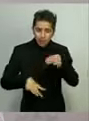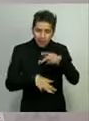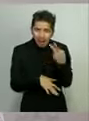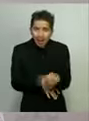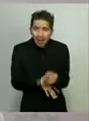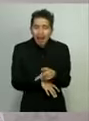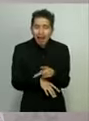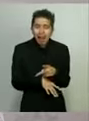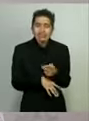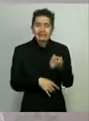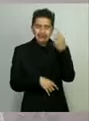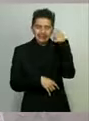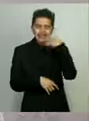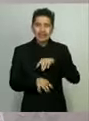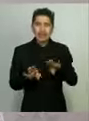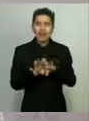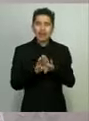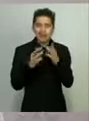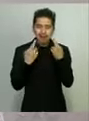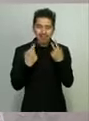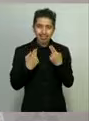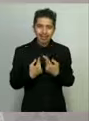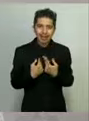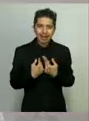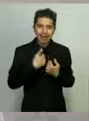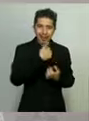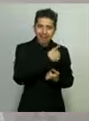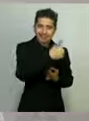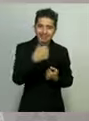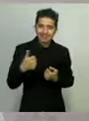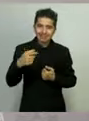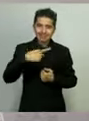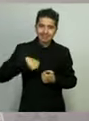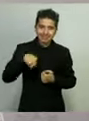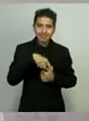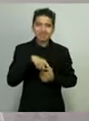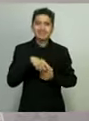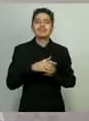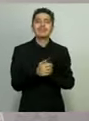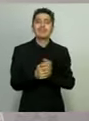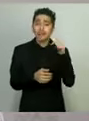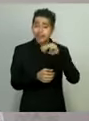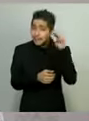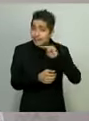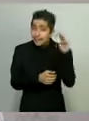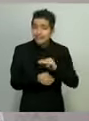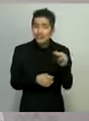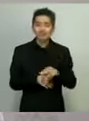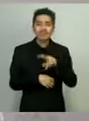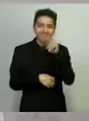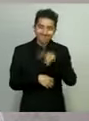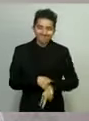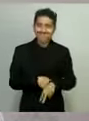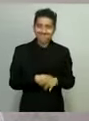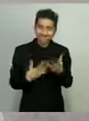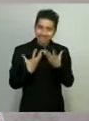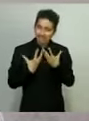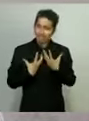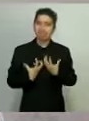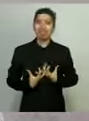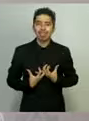colectiva muy marcada en cada uno de nosotros. En Michoacán, desafortunadamente,